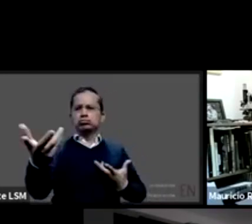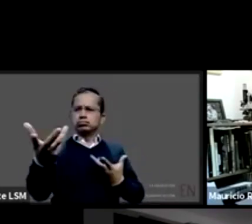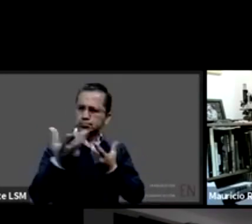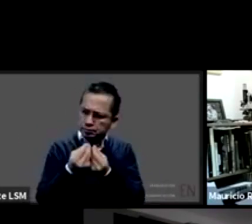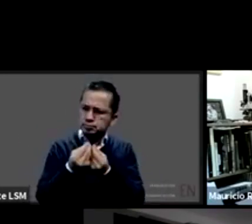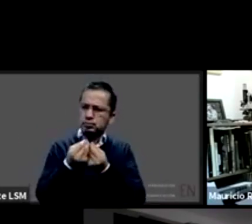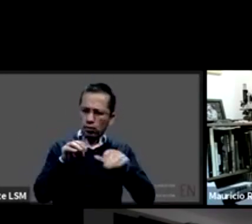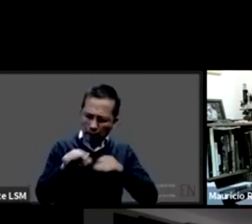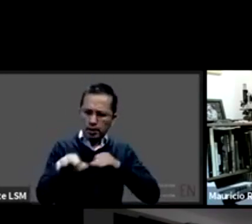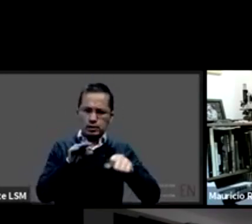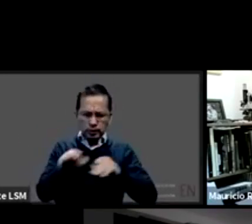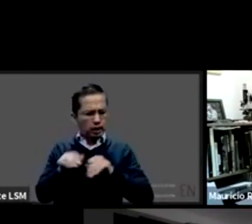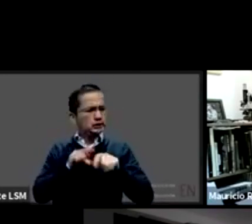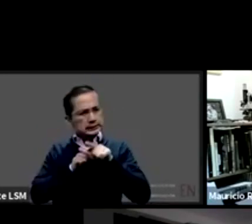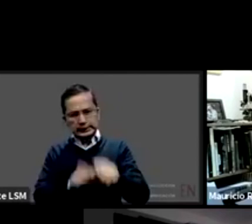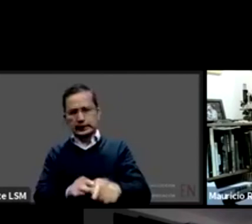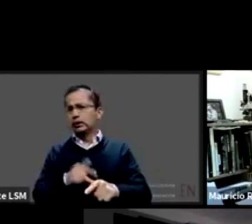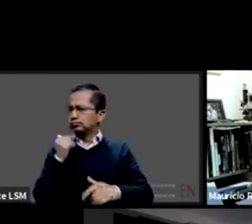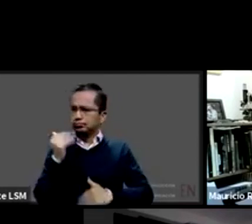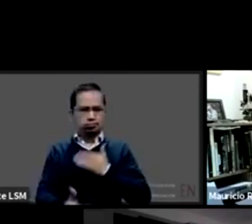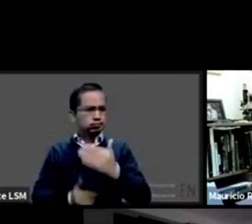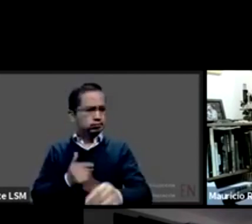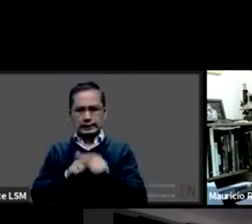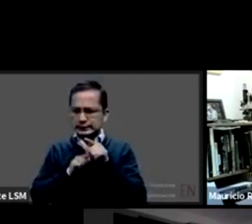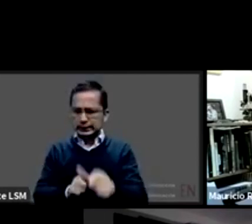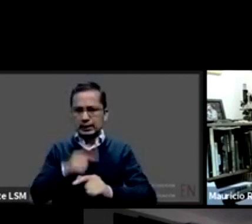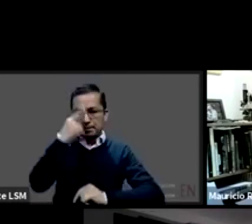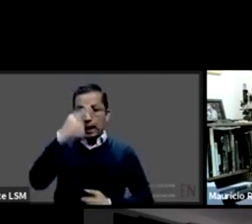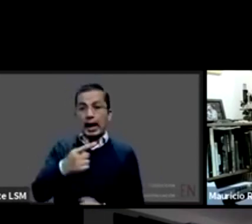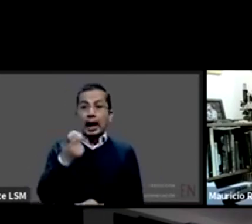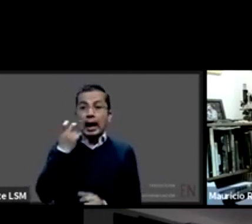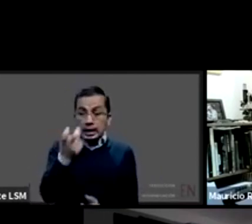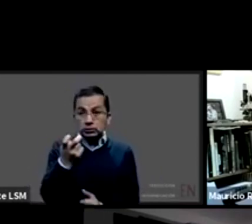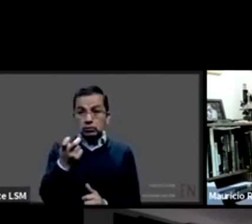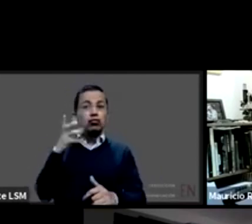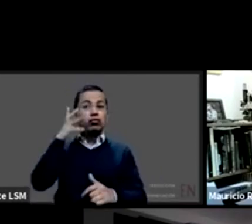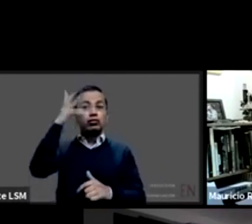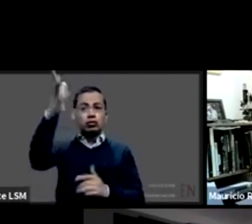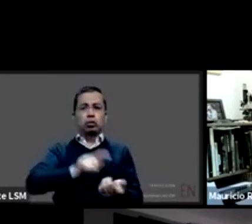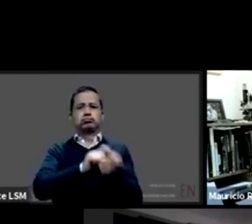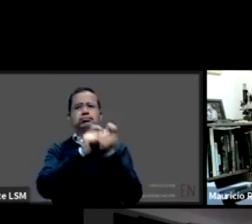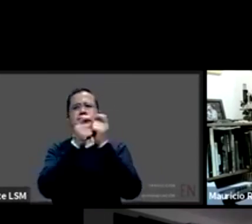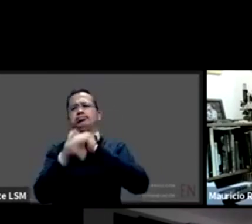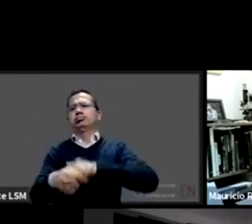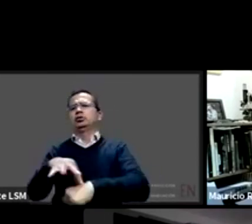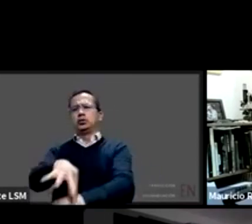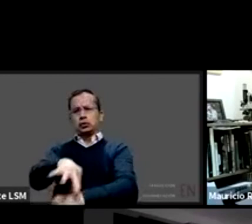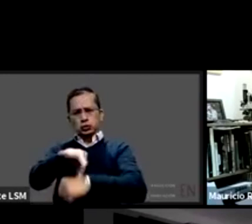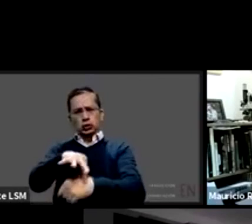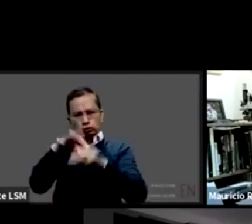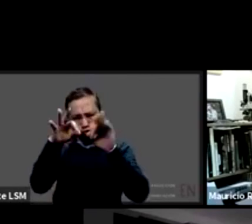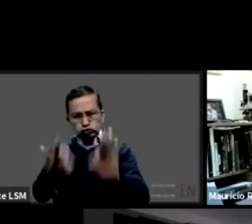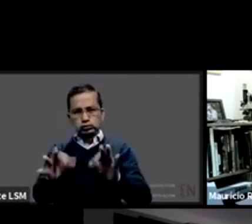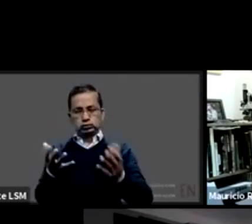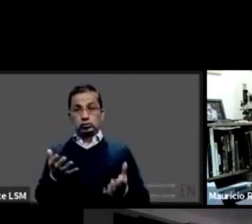sea una sea una realidad no este no se quede en un documento